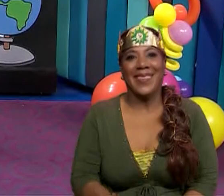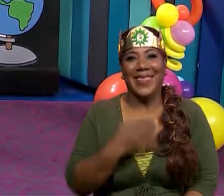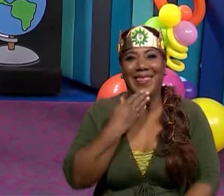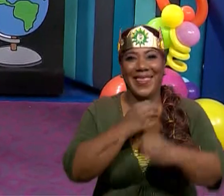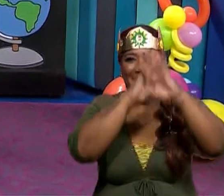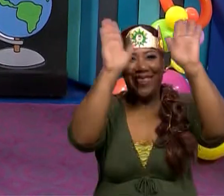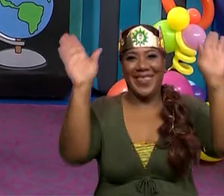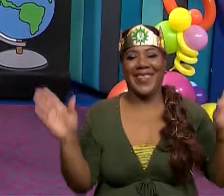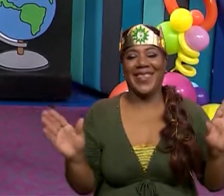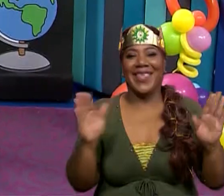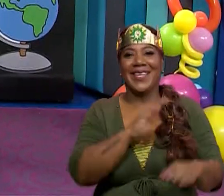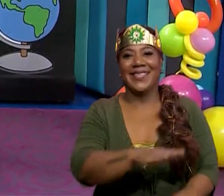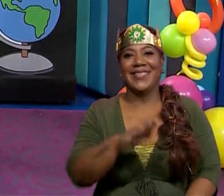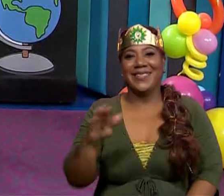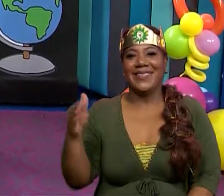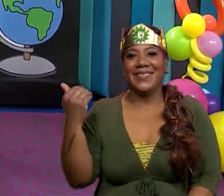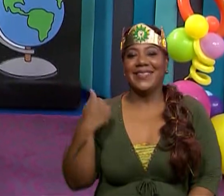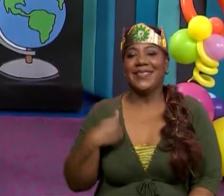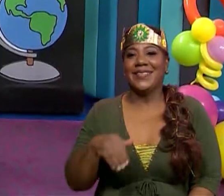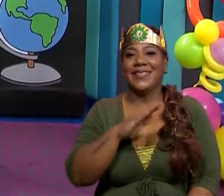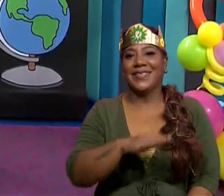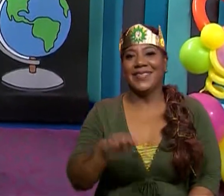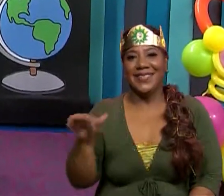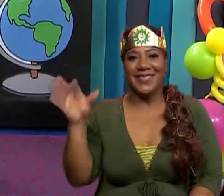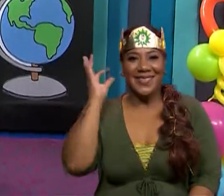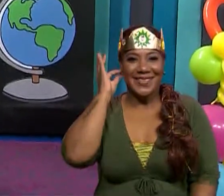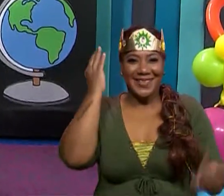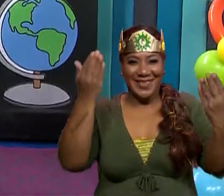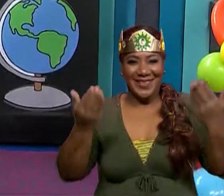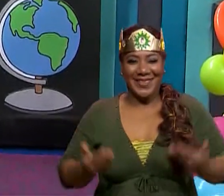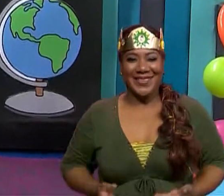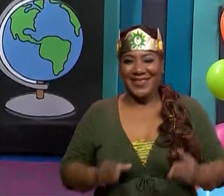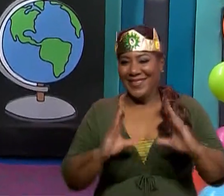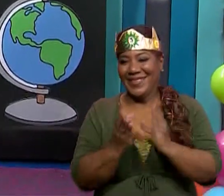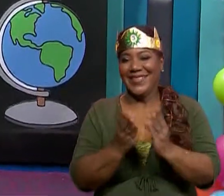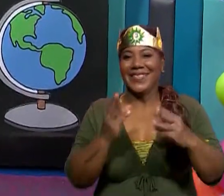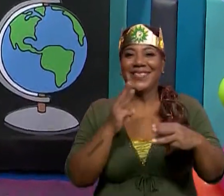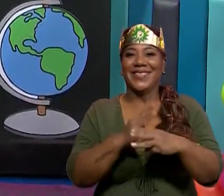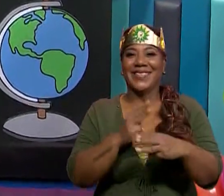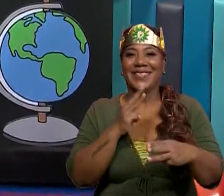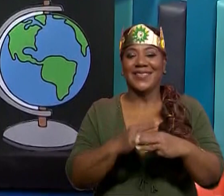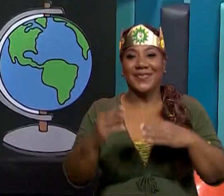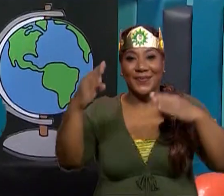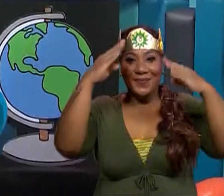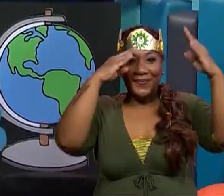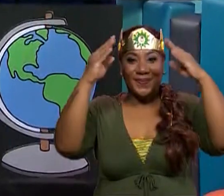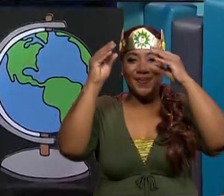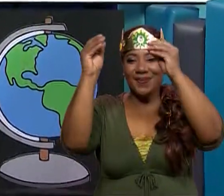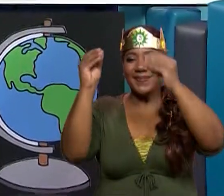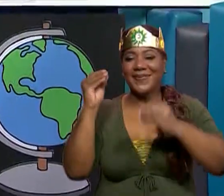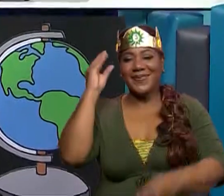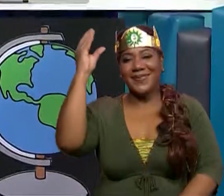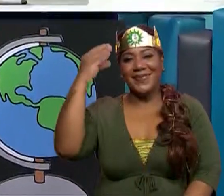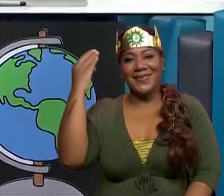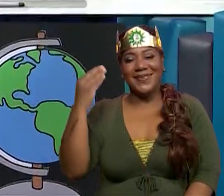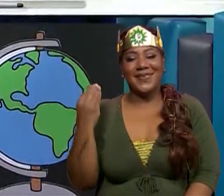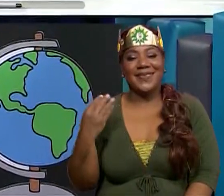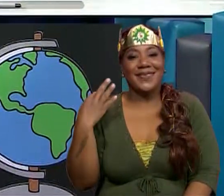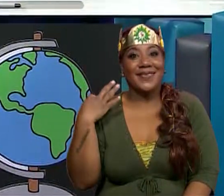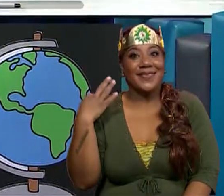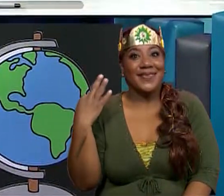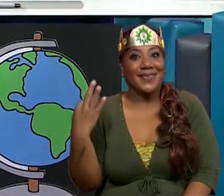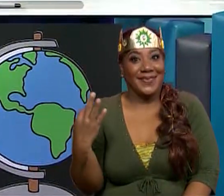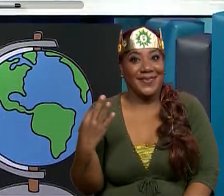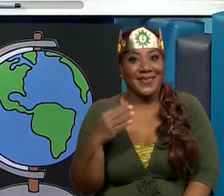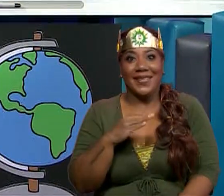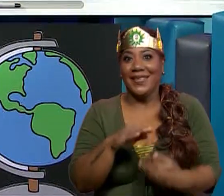¡Buenos días, chicos y chicas! Bienvenidos a una clase más de matemáticas. Les saluda la maestra Cori Ballesteros y les invito a ver los